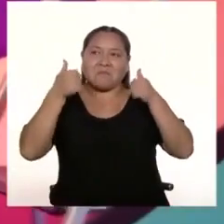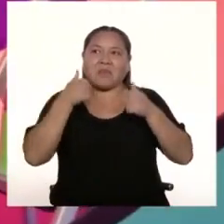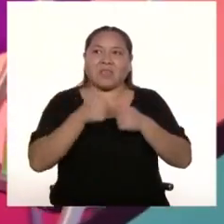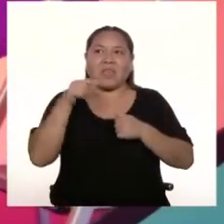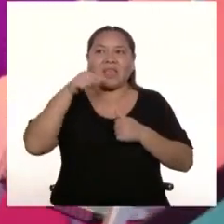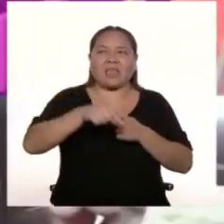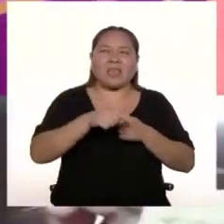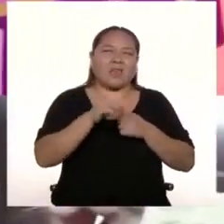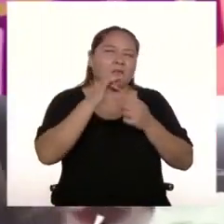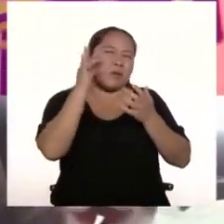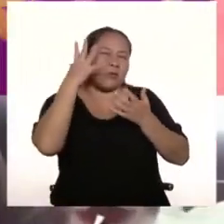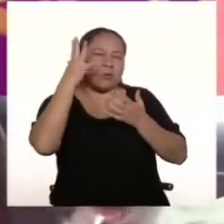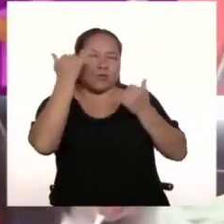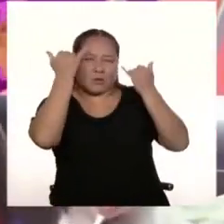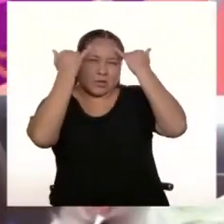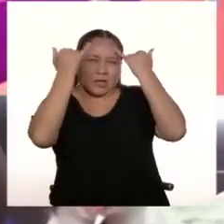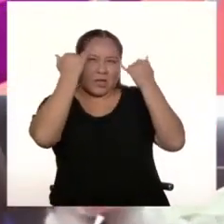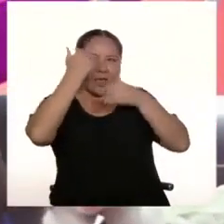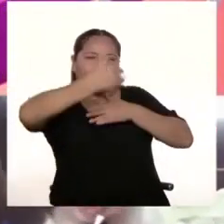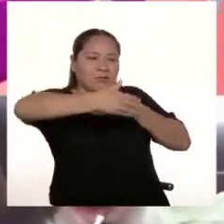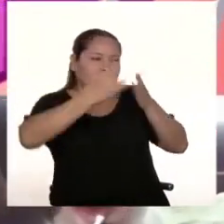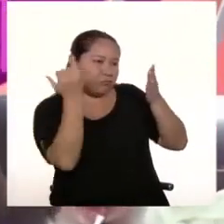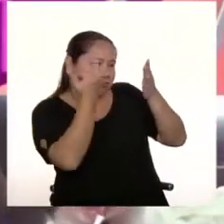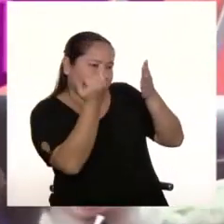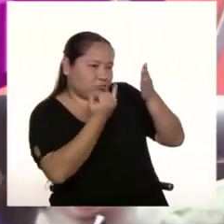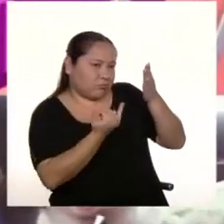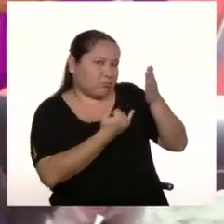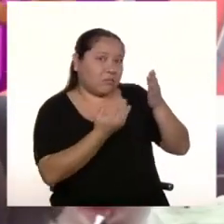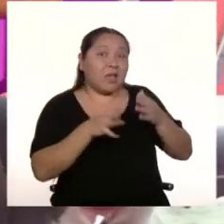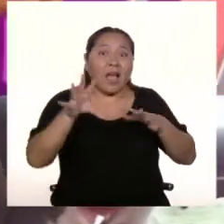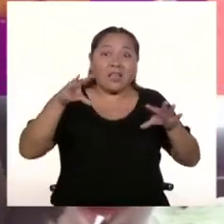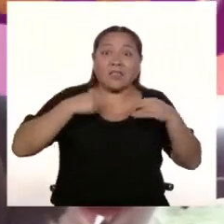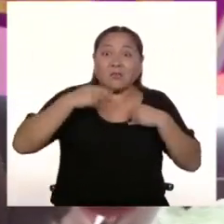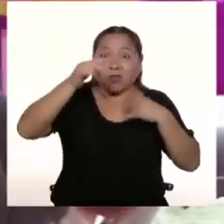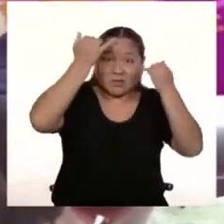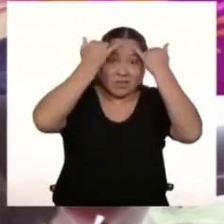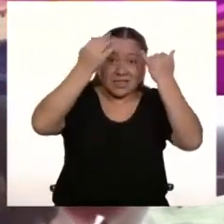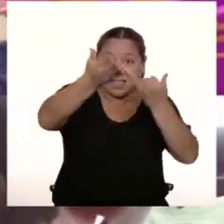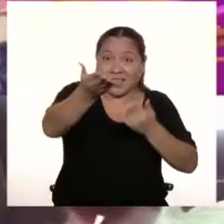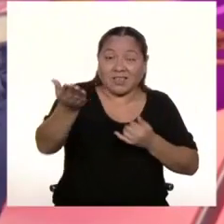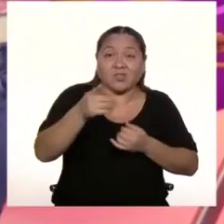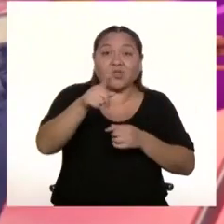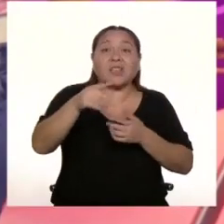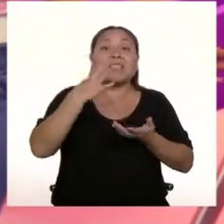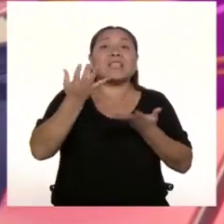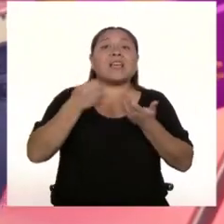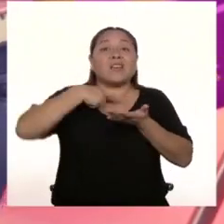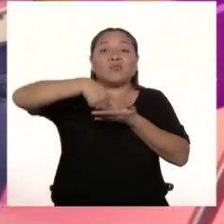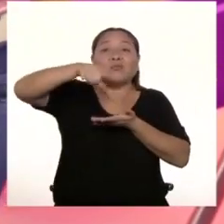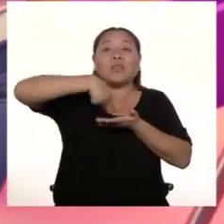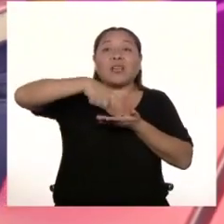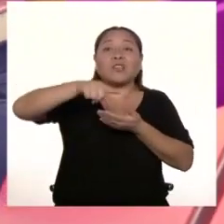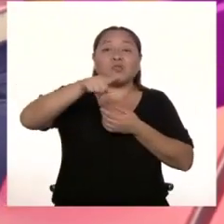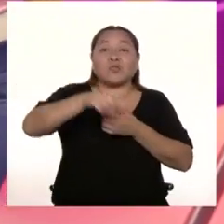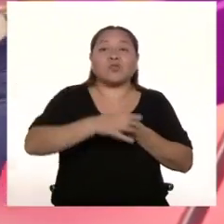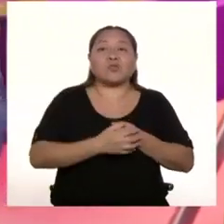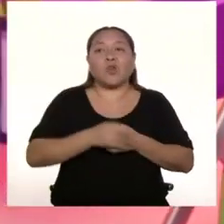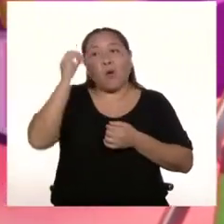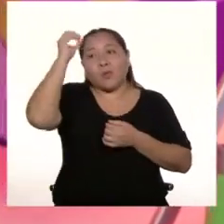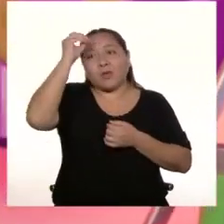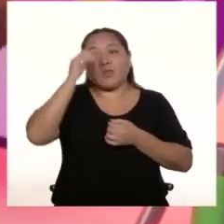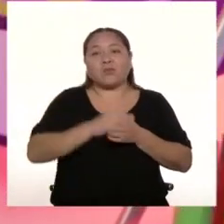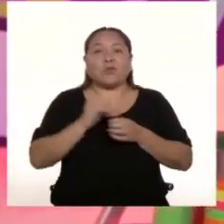Aquí tenemos un pequeño boceto de cómo será la escenografía. Y aceptamos todo tipo de propuestas. También si quieren mandar sus opciones, etiqueten arroba